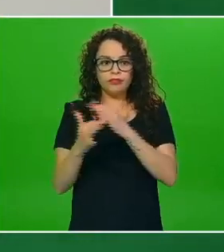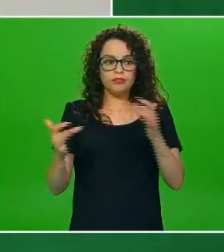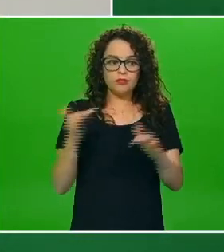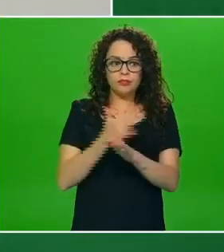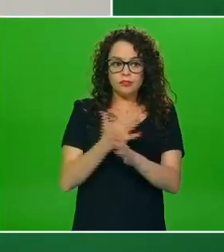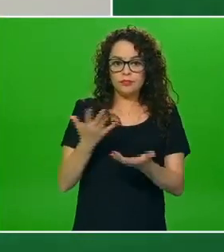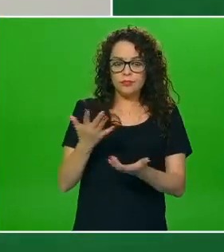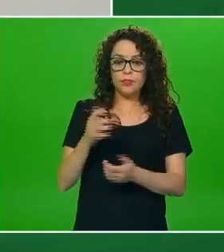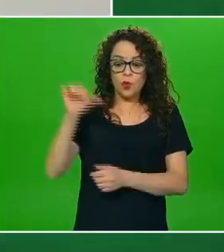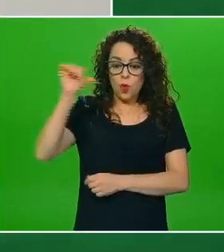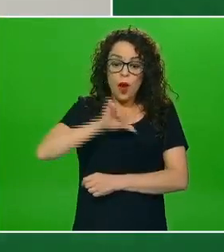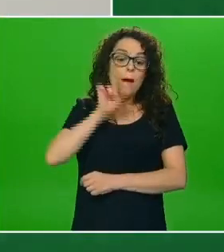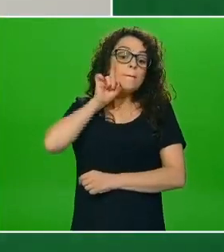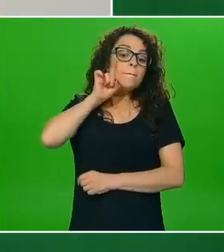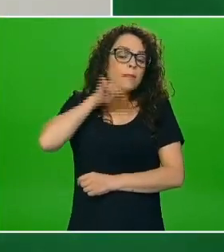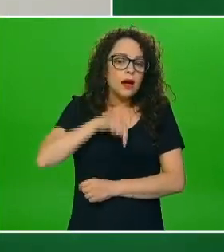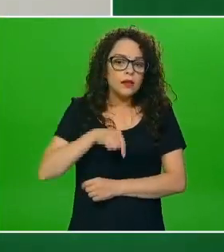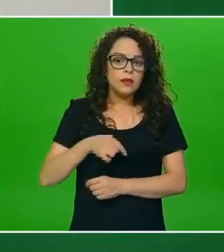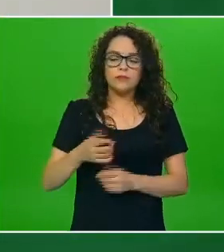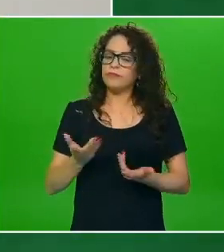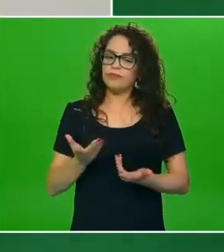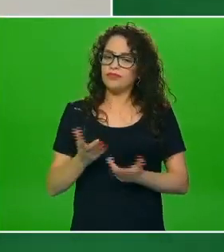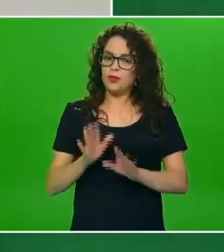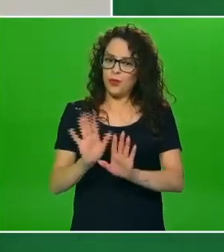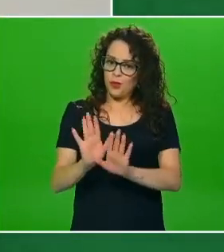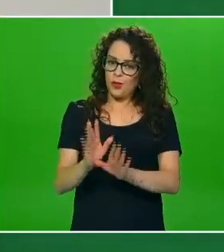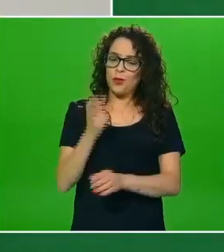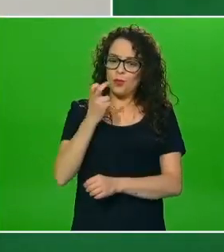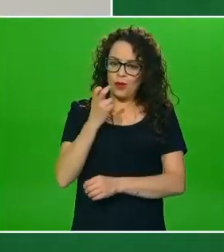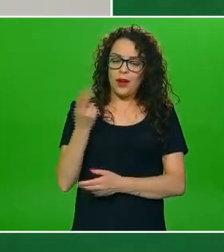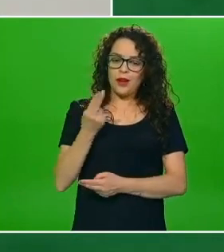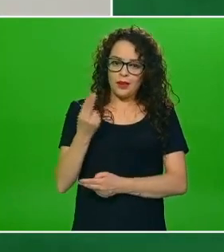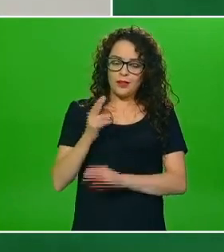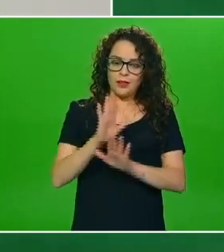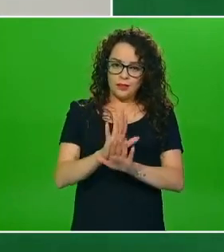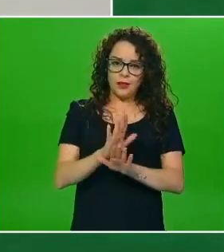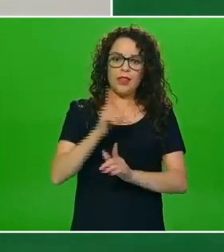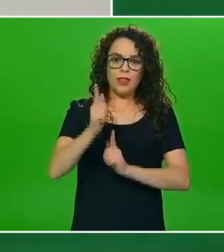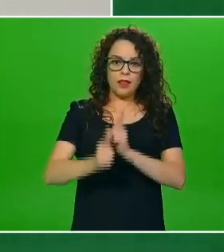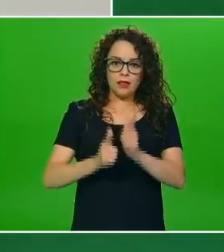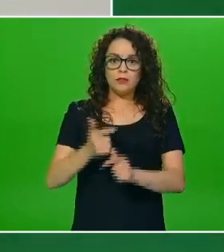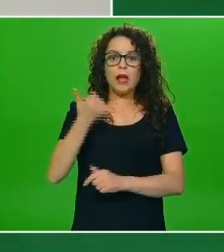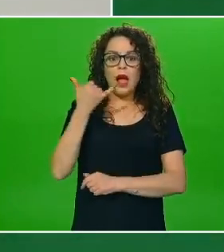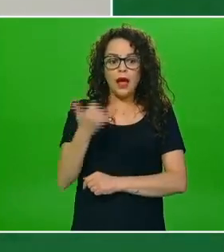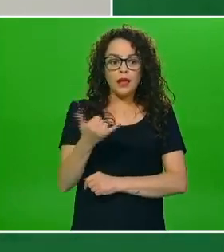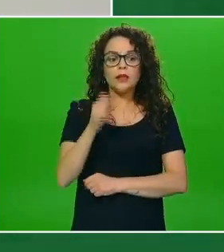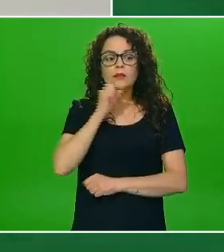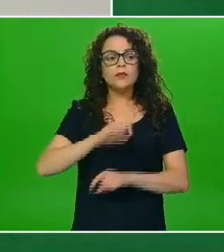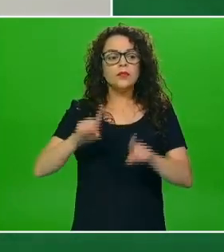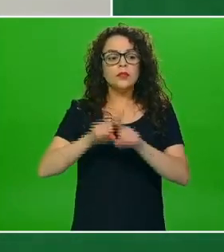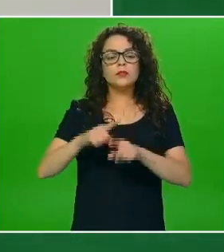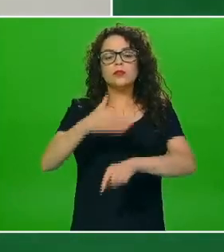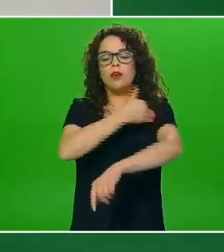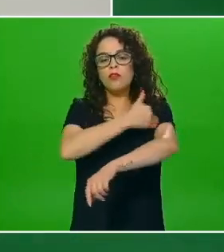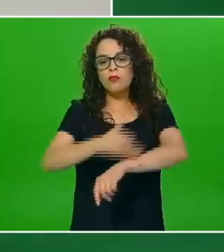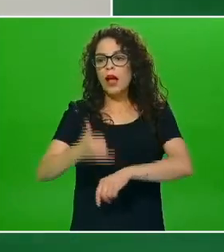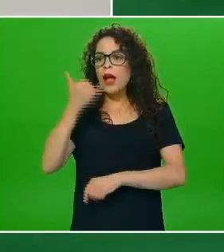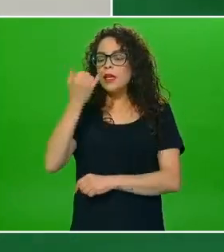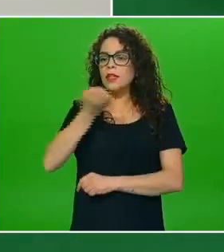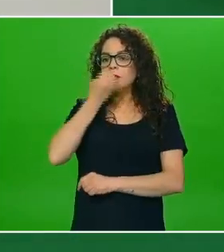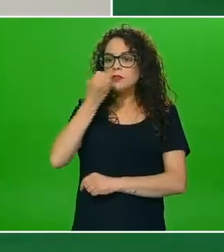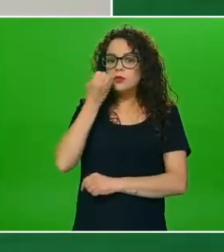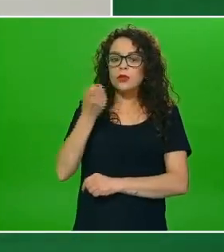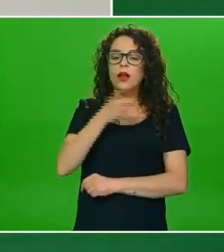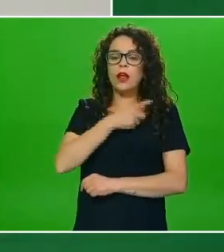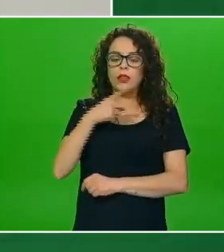para otro o de manera importante y obviamente sin dejar de lado los filtros familiares los filtros escolares el